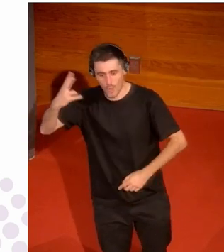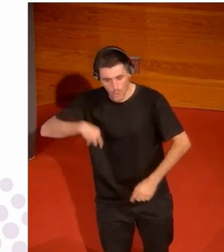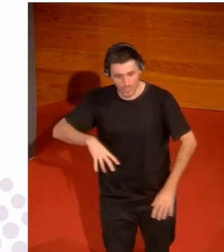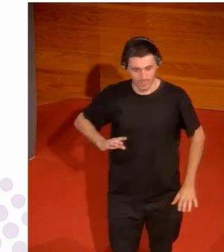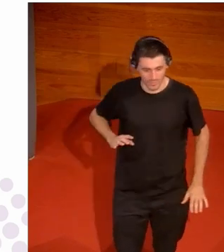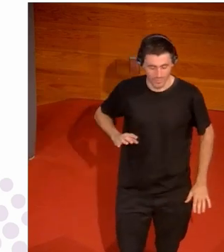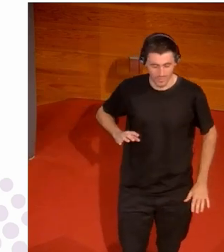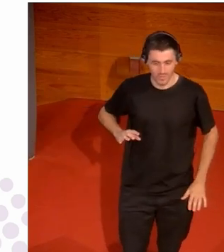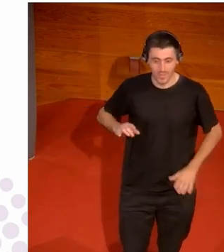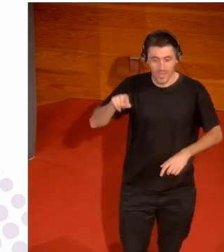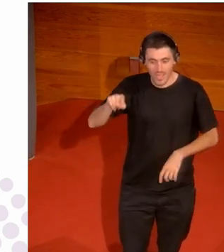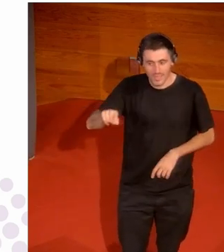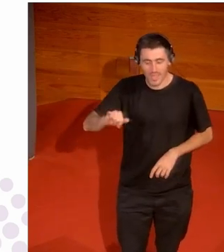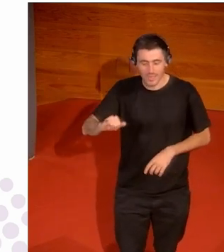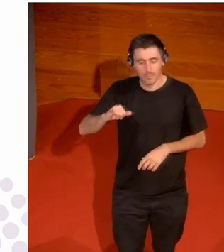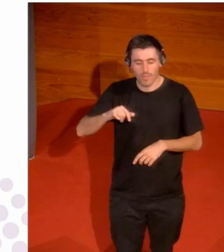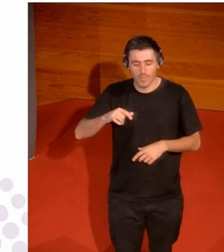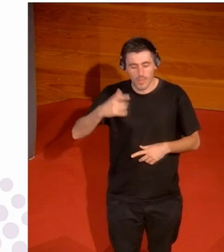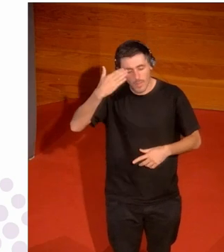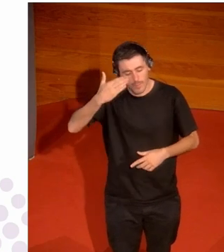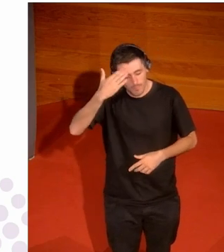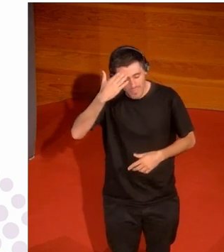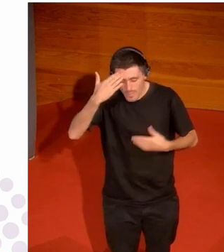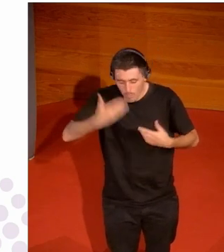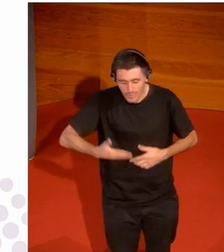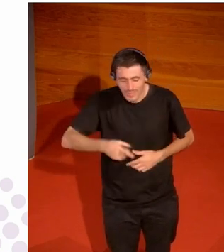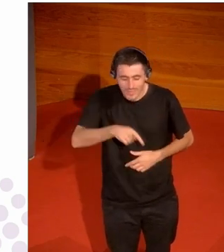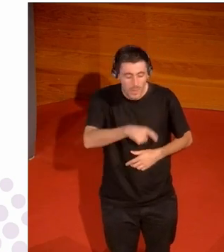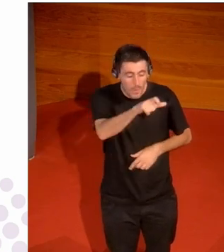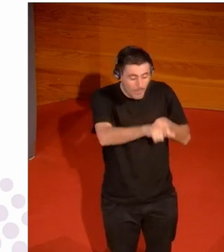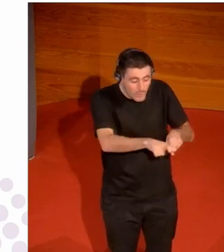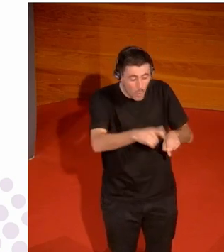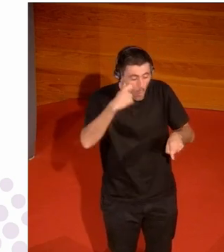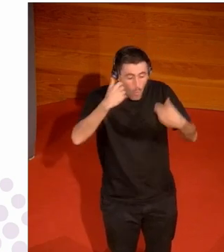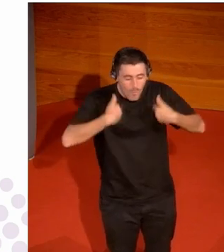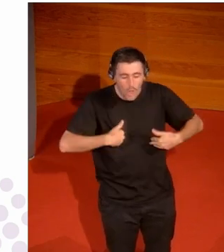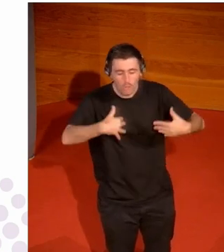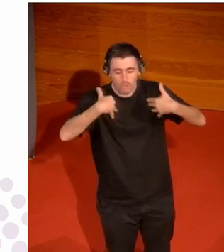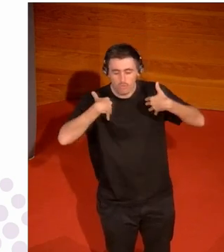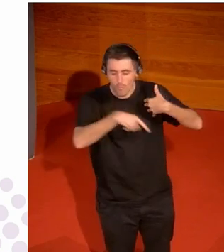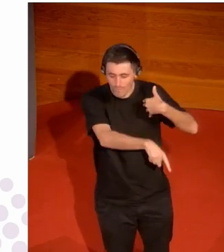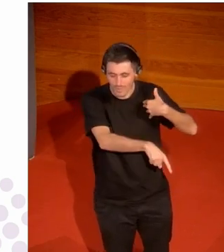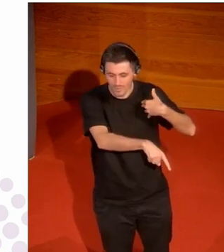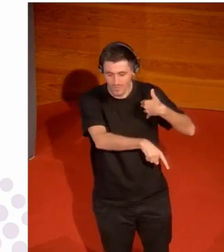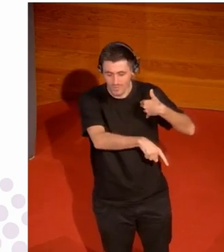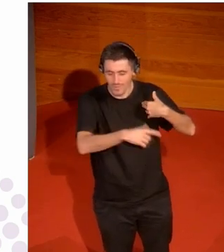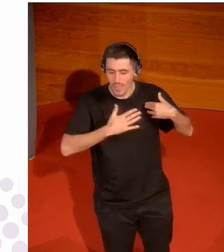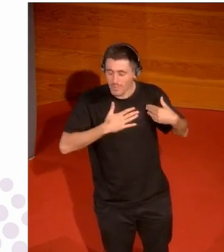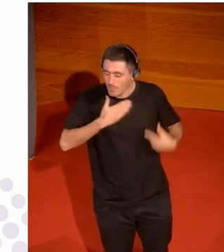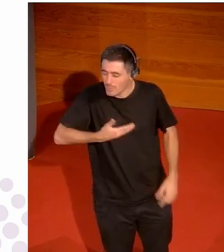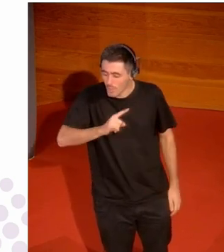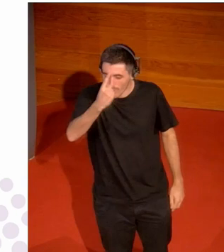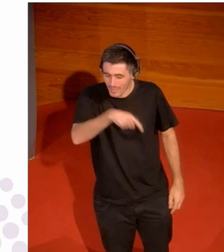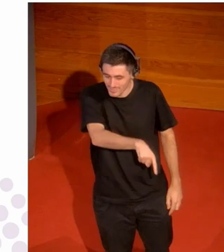y sobre todo ahí lo que hay es un ser humano que está sufriendo que eso es lo que me importa a mí y luego cuando ya ha